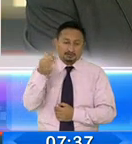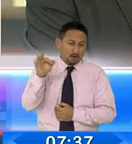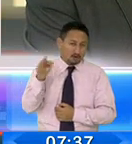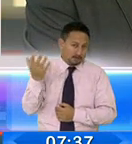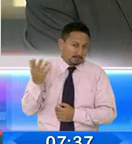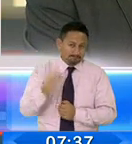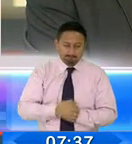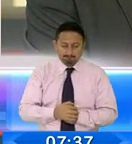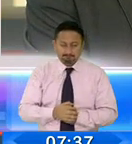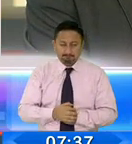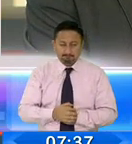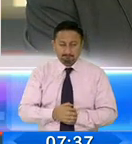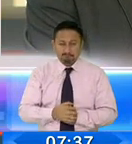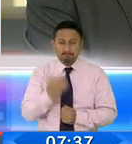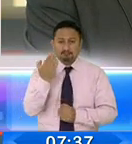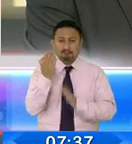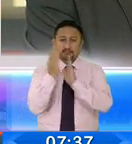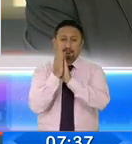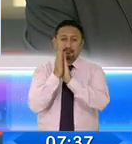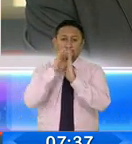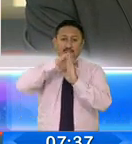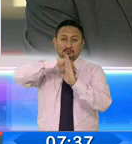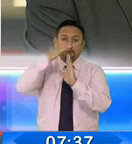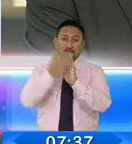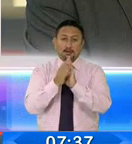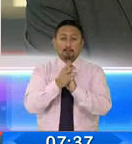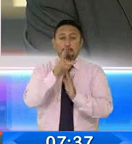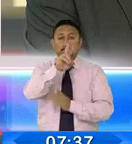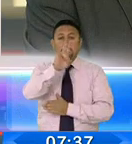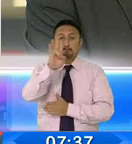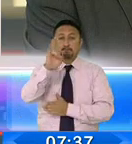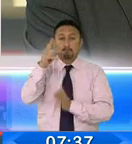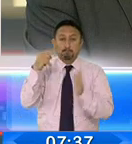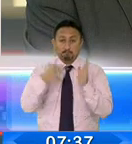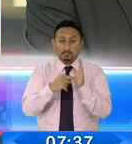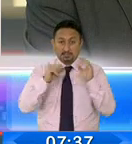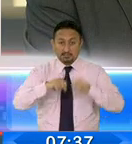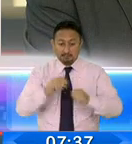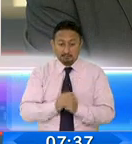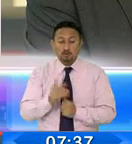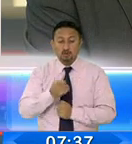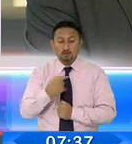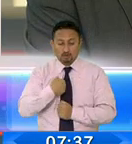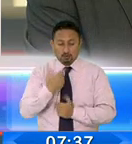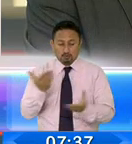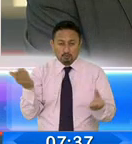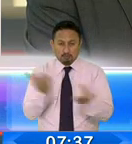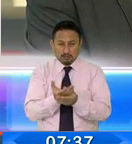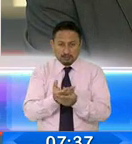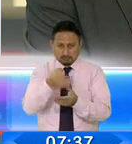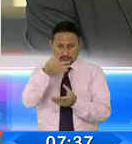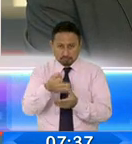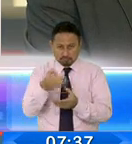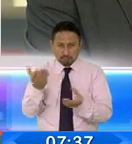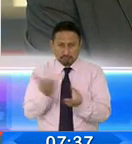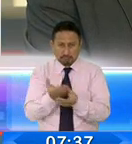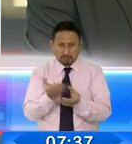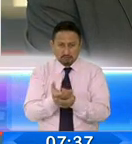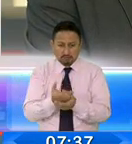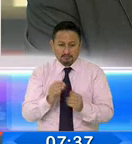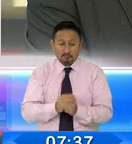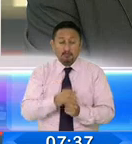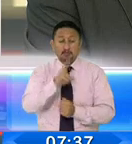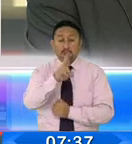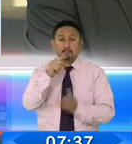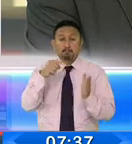que están en las dos caras. Esos son 27.000 fojas. Pero en realidad nosotros presentamos con precisión aritmética 20